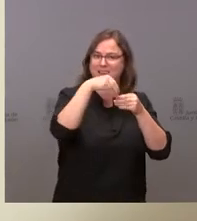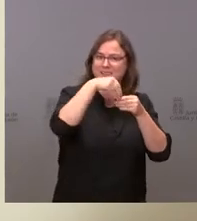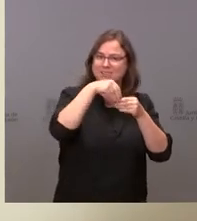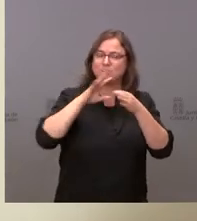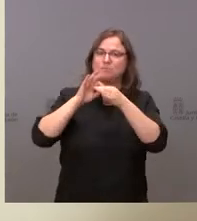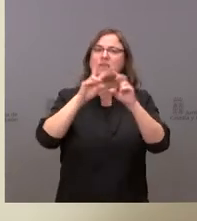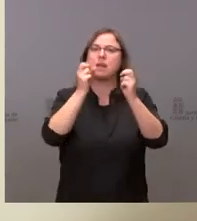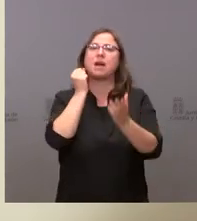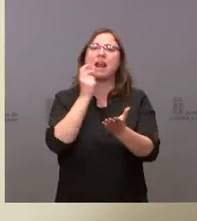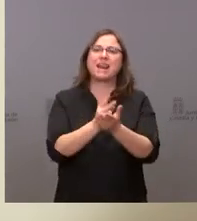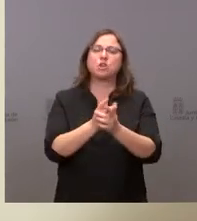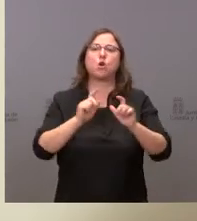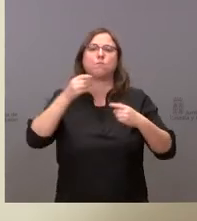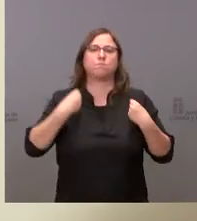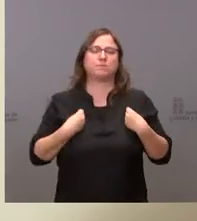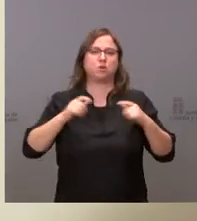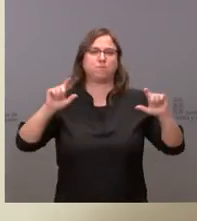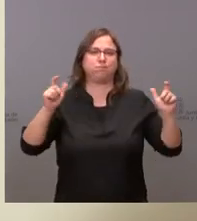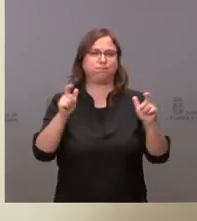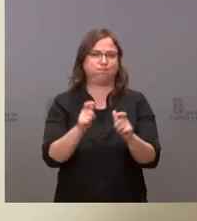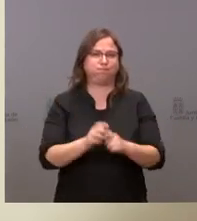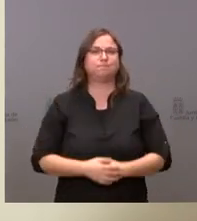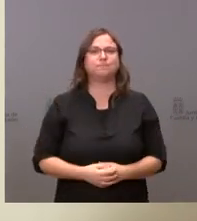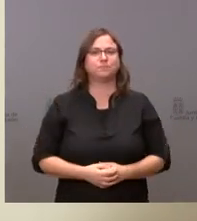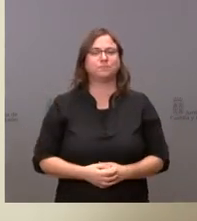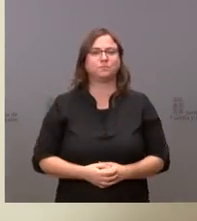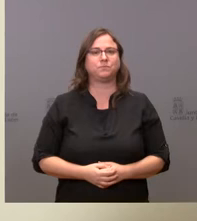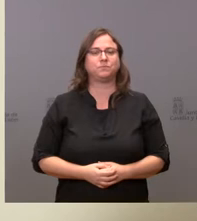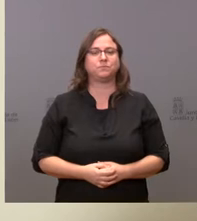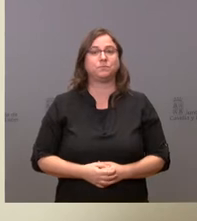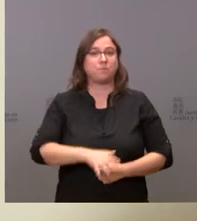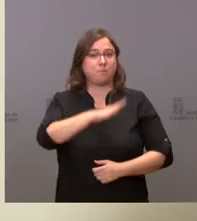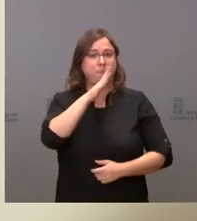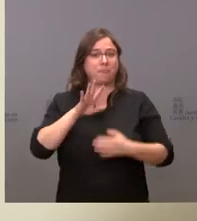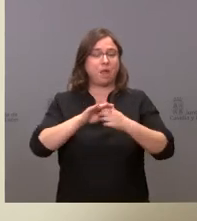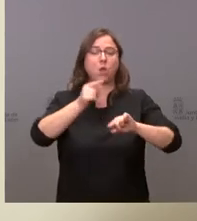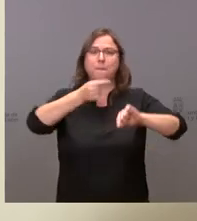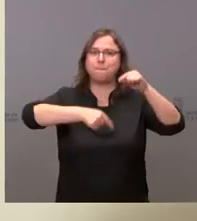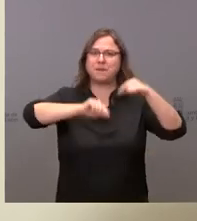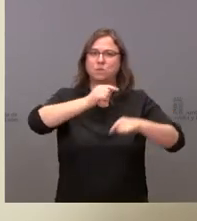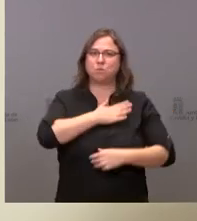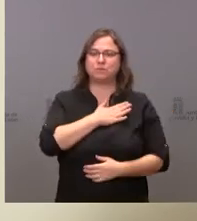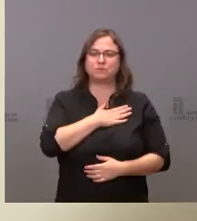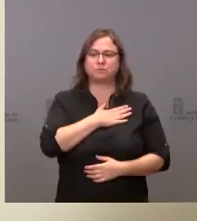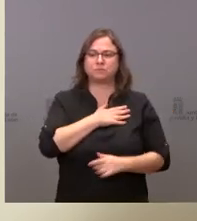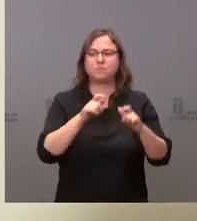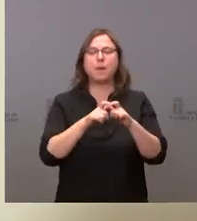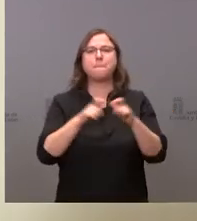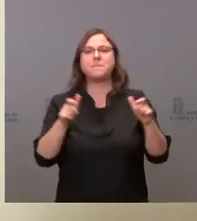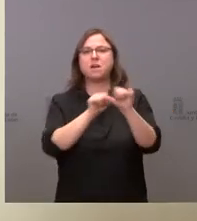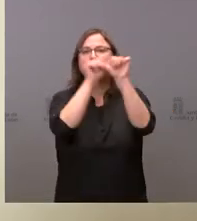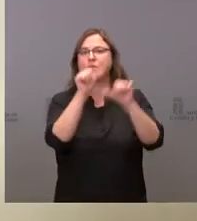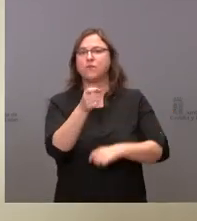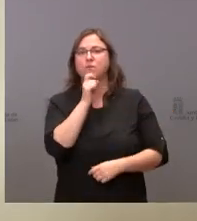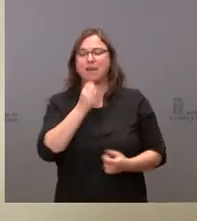demográfico. Por tanto, los capítulos de nuestro presupuesto crecen de la siguiente manera.